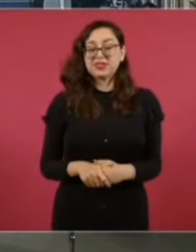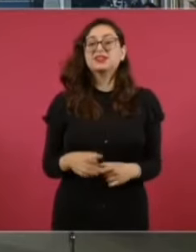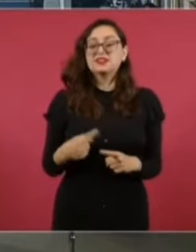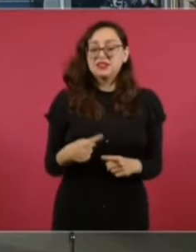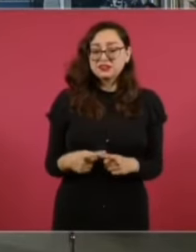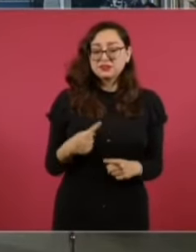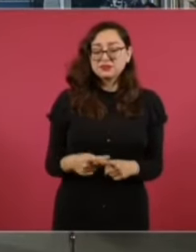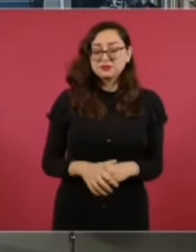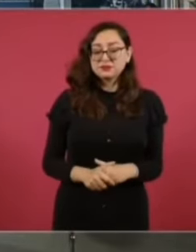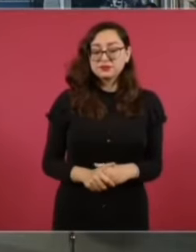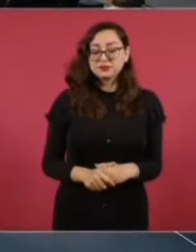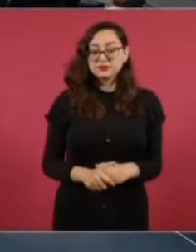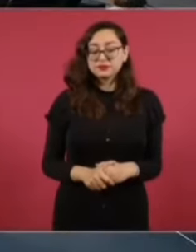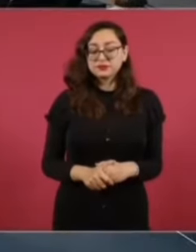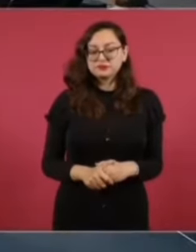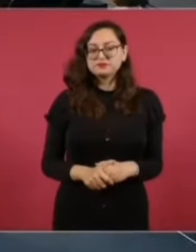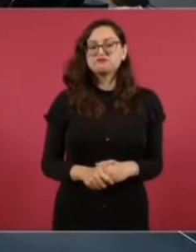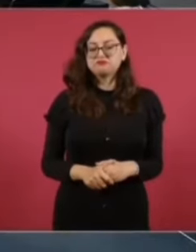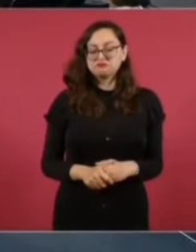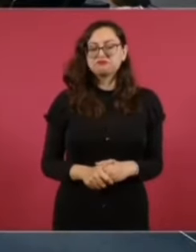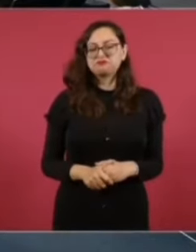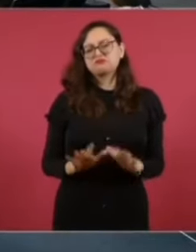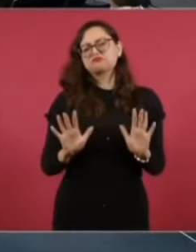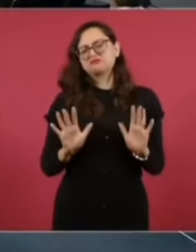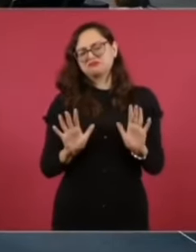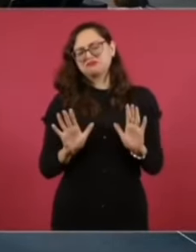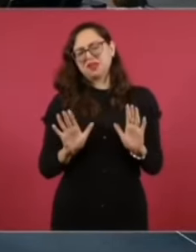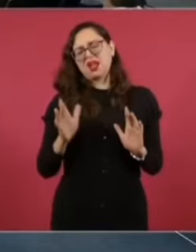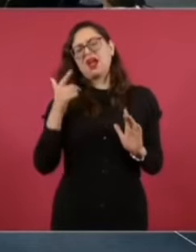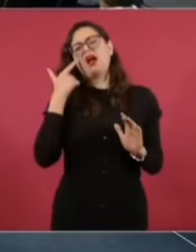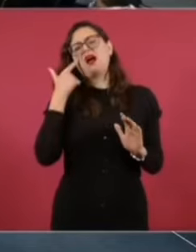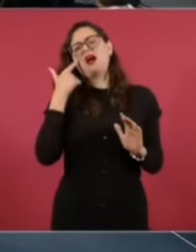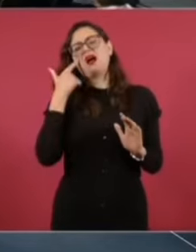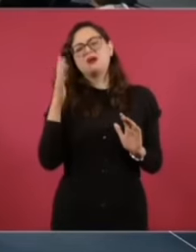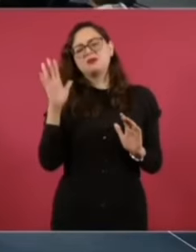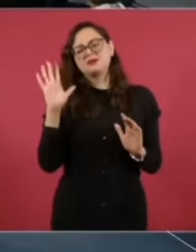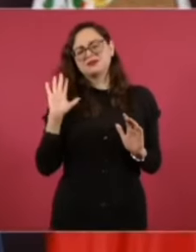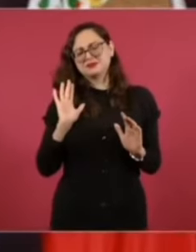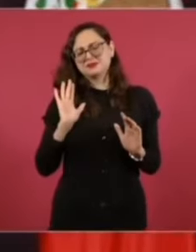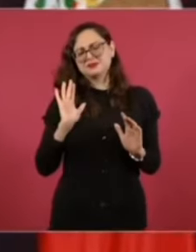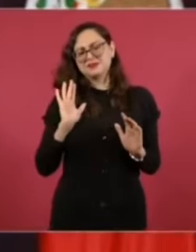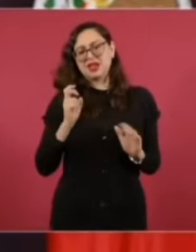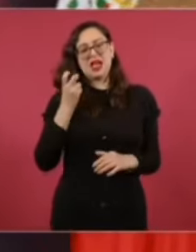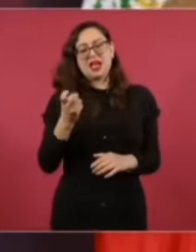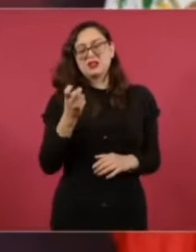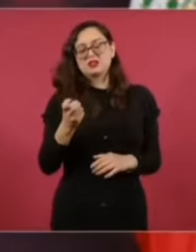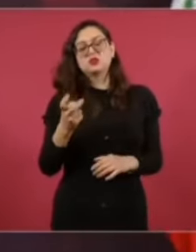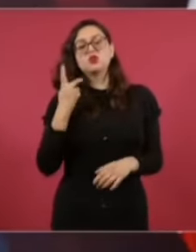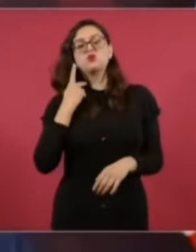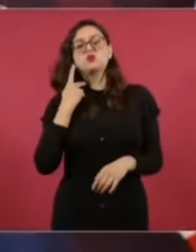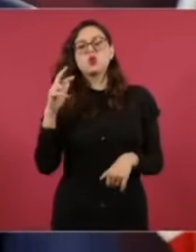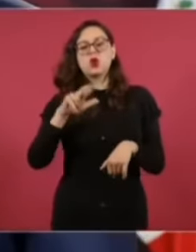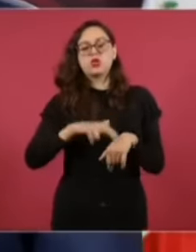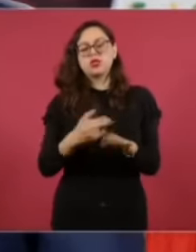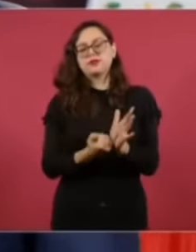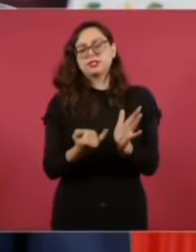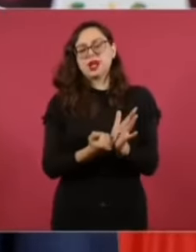¿Quién es? Sí, hay que verlo, eso le va a corresponder a la Procuraduría Fiscal.